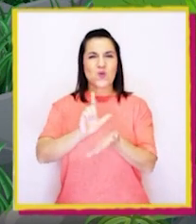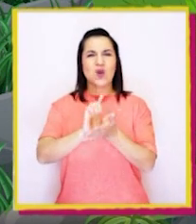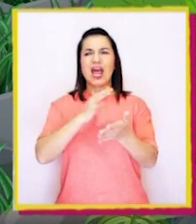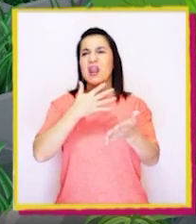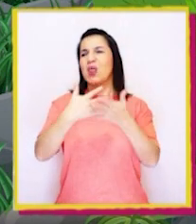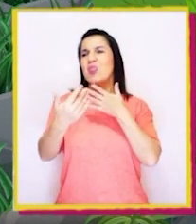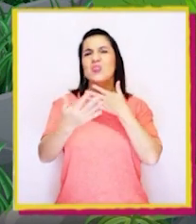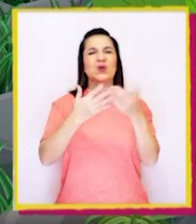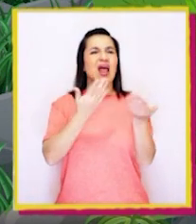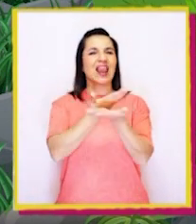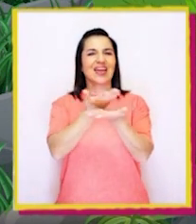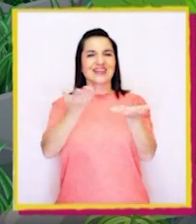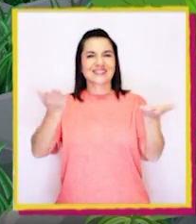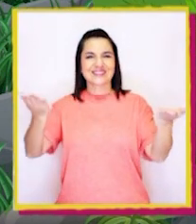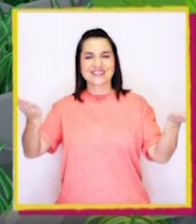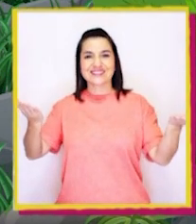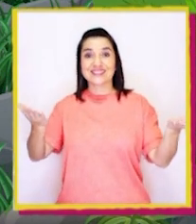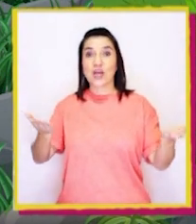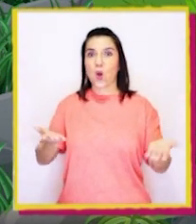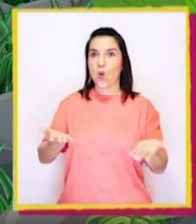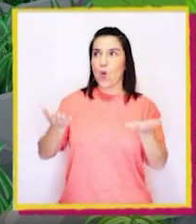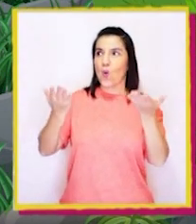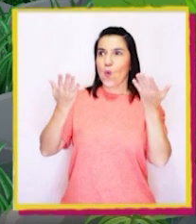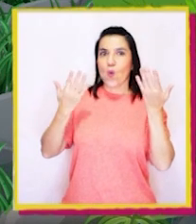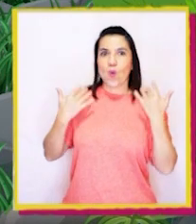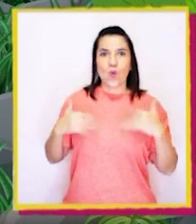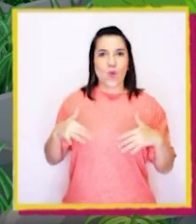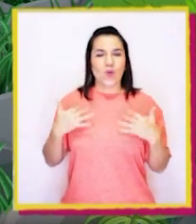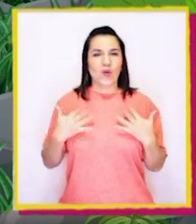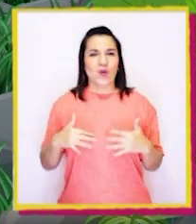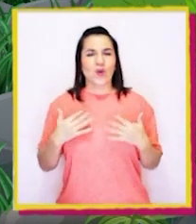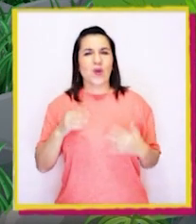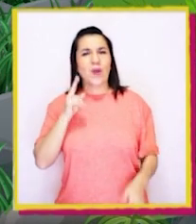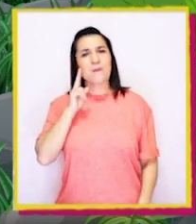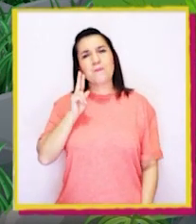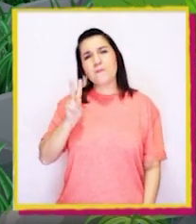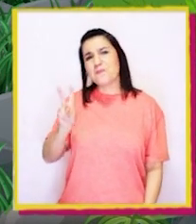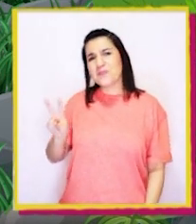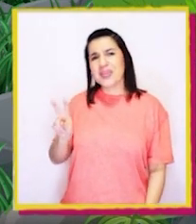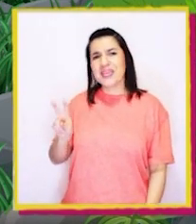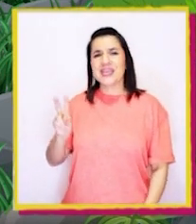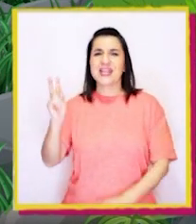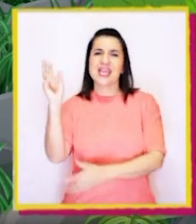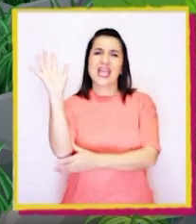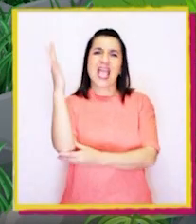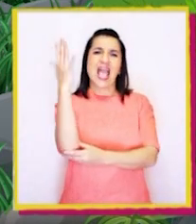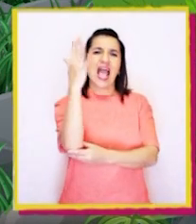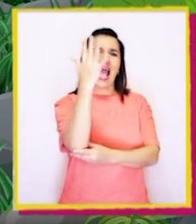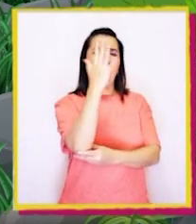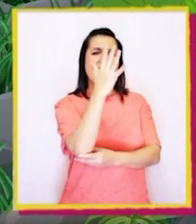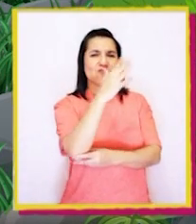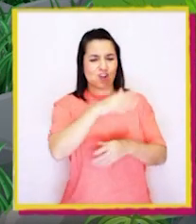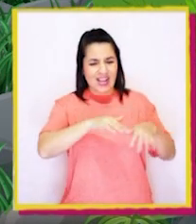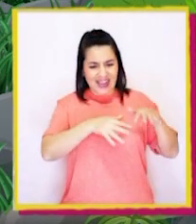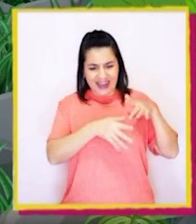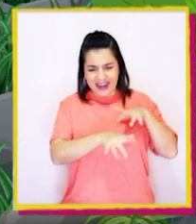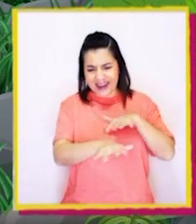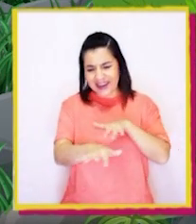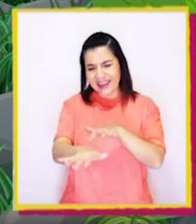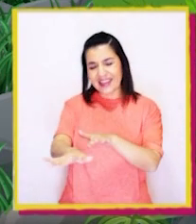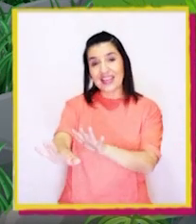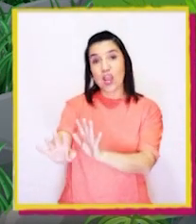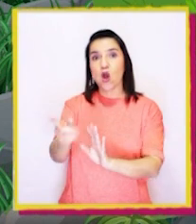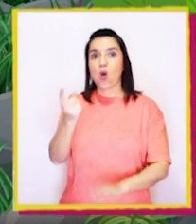un lugar en la naturaleza! ¡Guau! ¡Miren estos árboles y ríos!